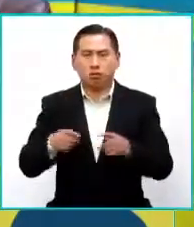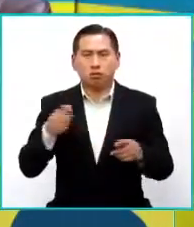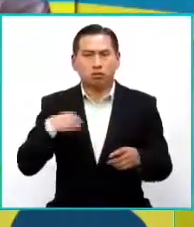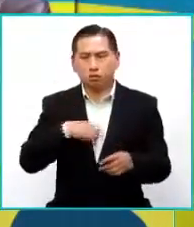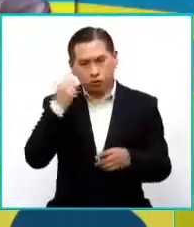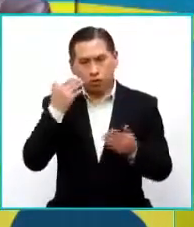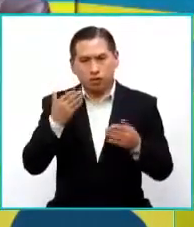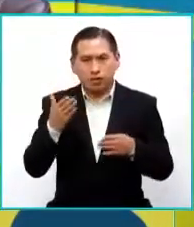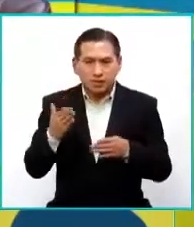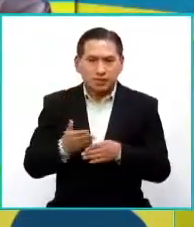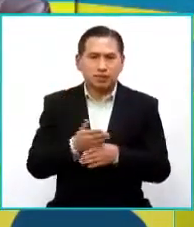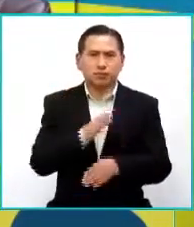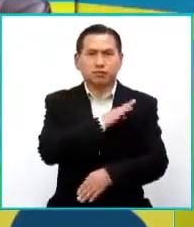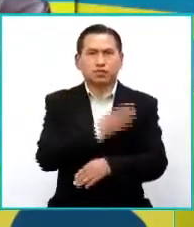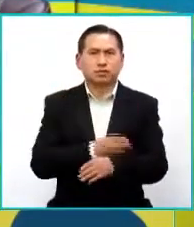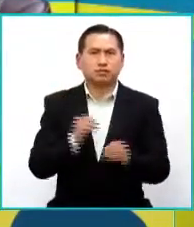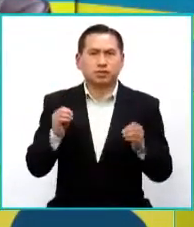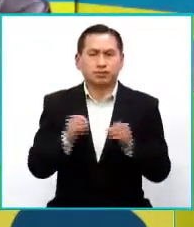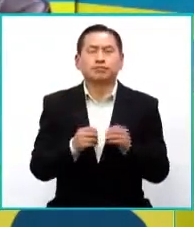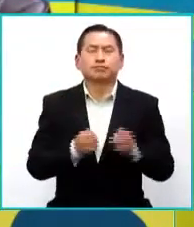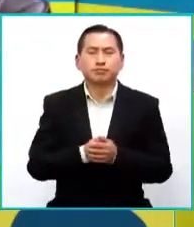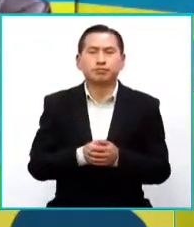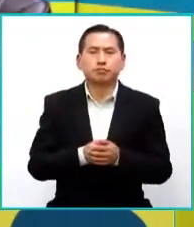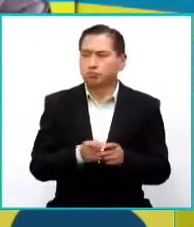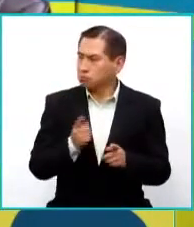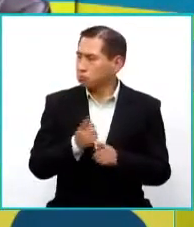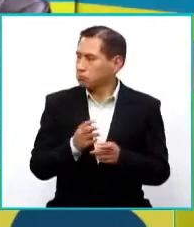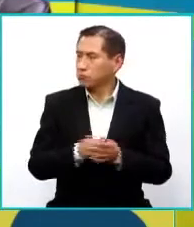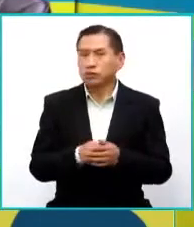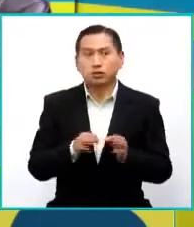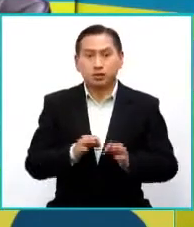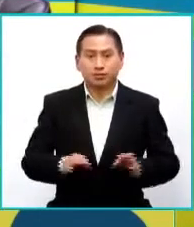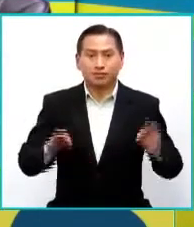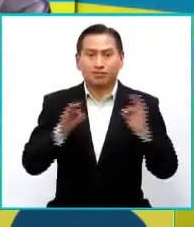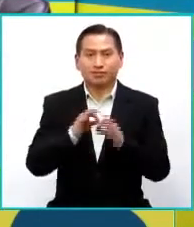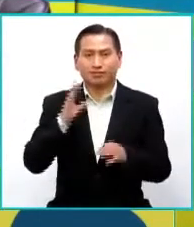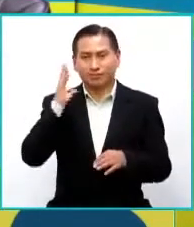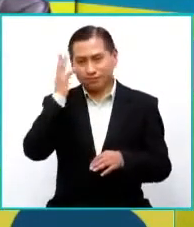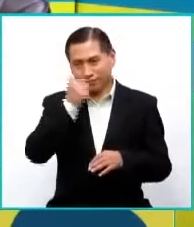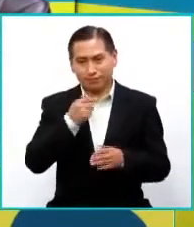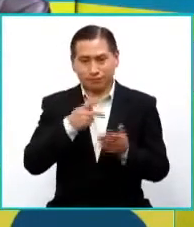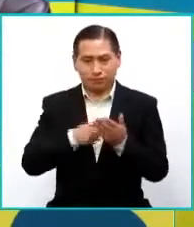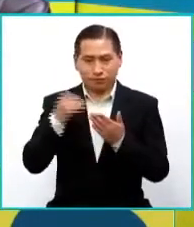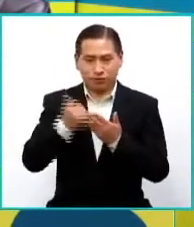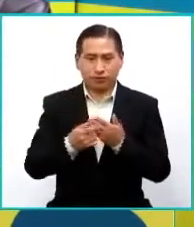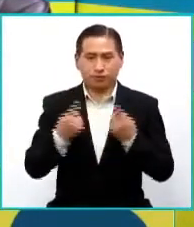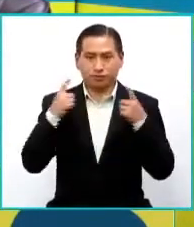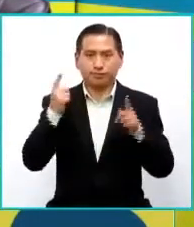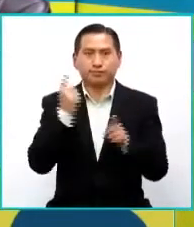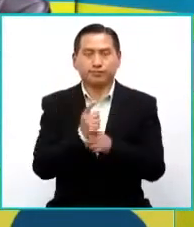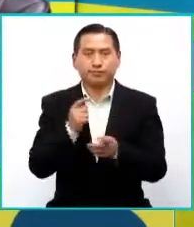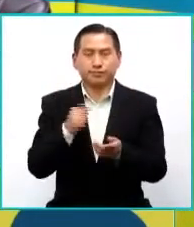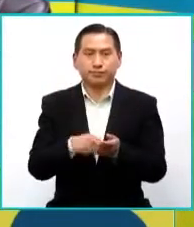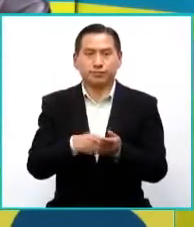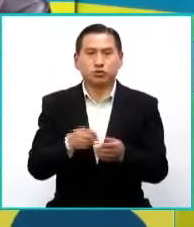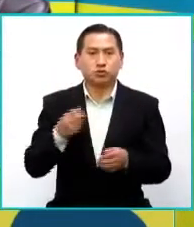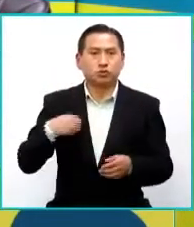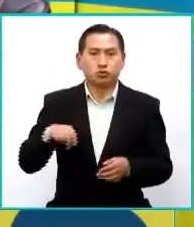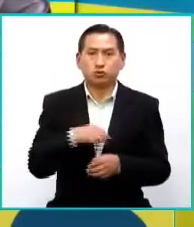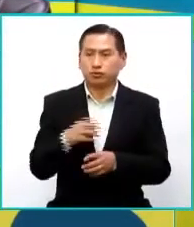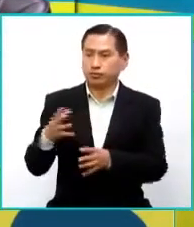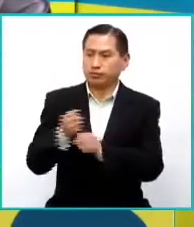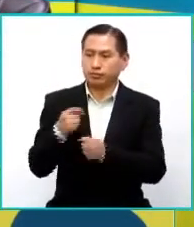hacia adelante con mucha más fuerza. Y uno de los proyectos muy lindos que hemos logrado obtener